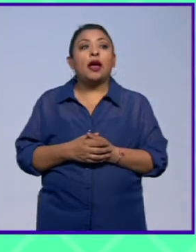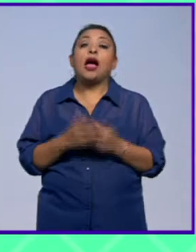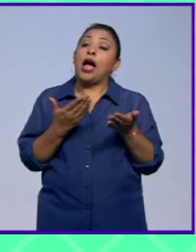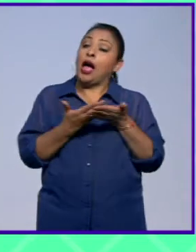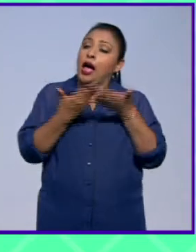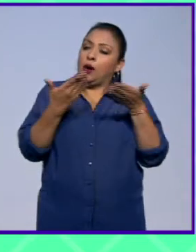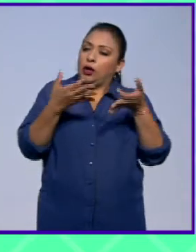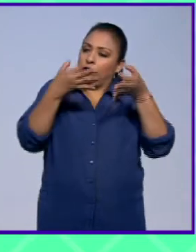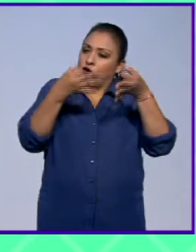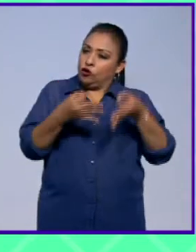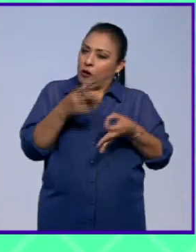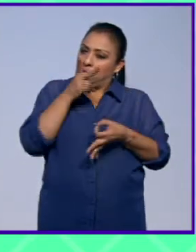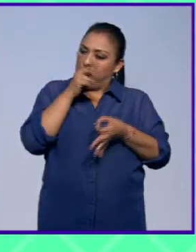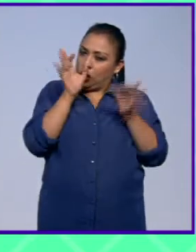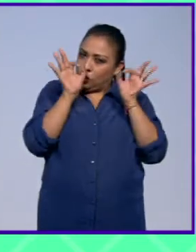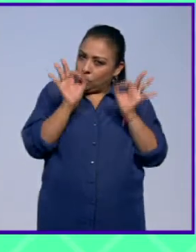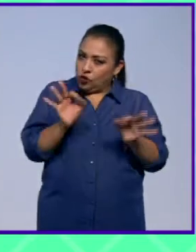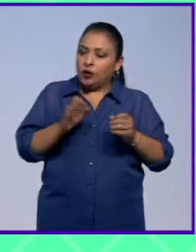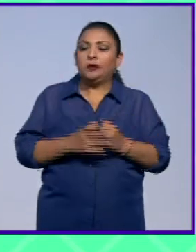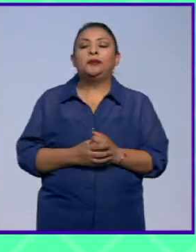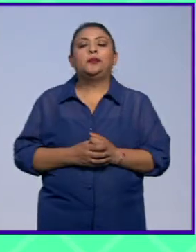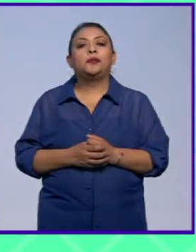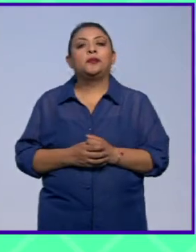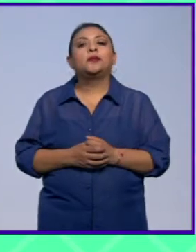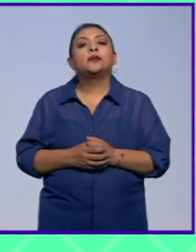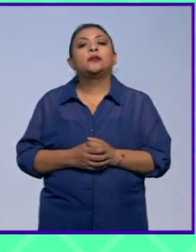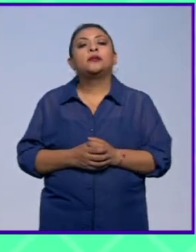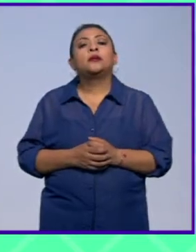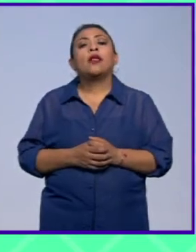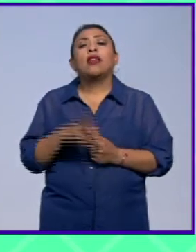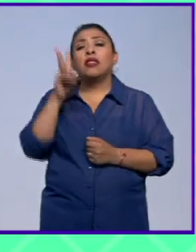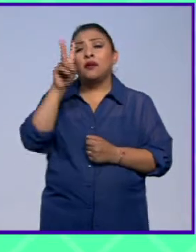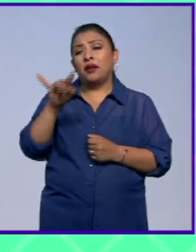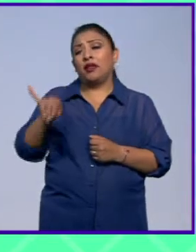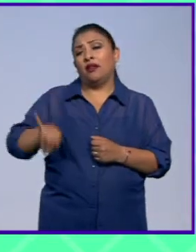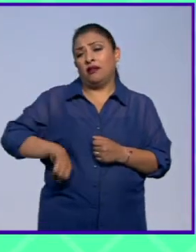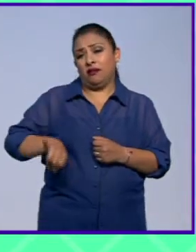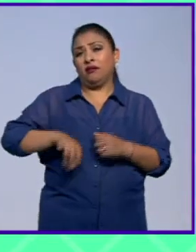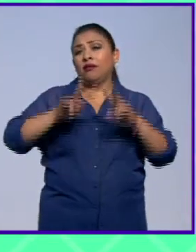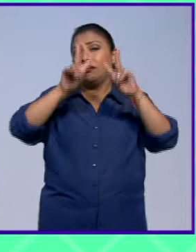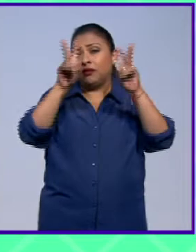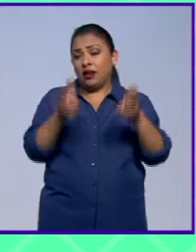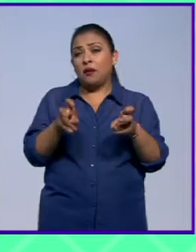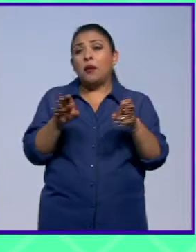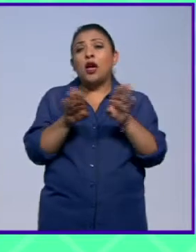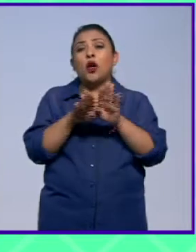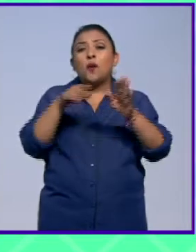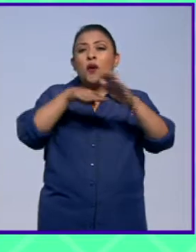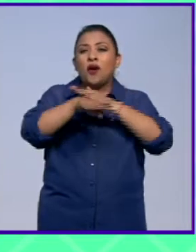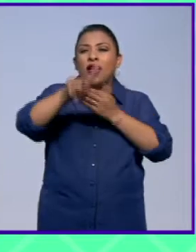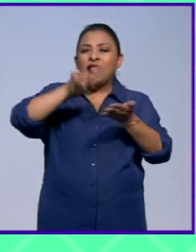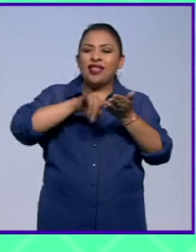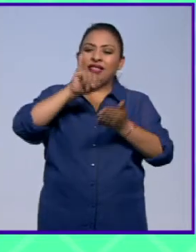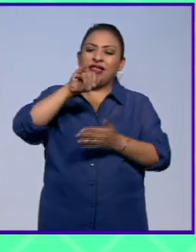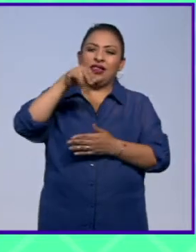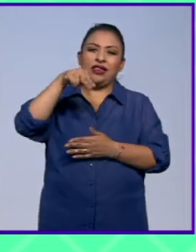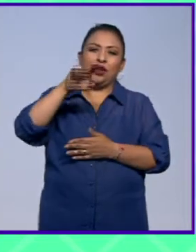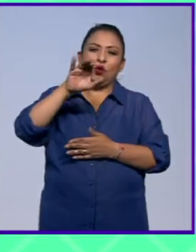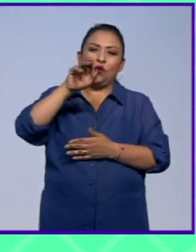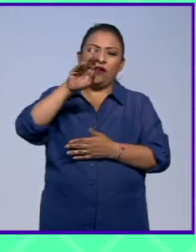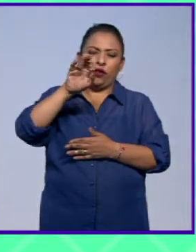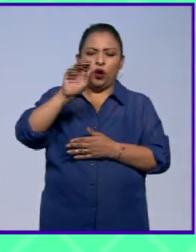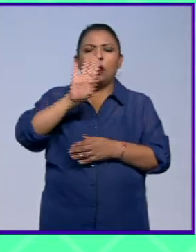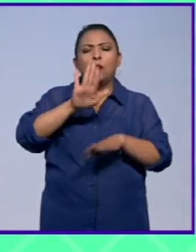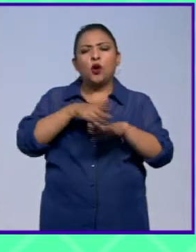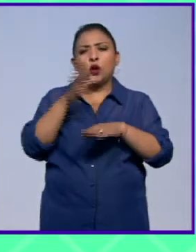políticamente correctos en un en un telón muy interesante muy importante las incubadoras porque la cultura puede hacer